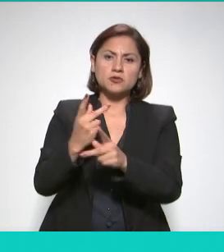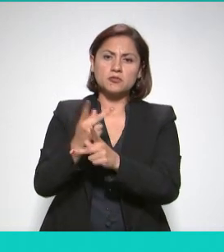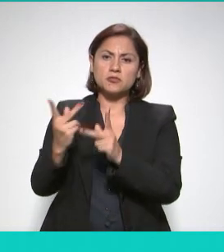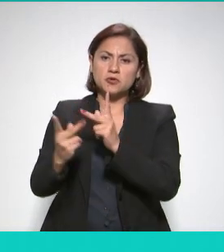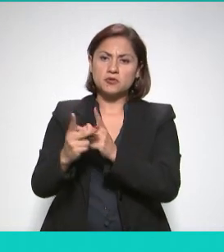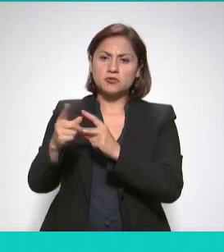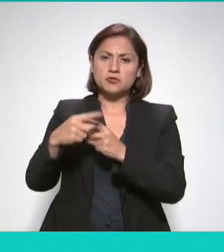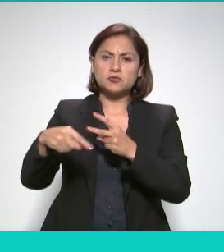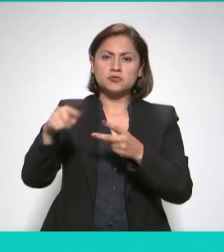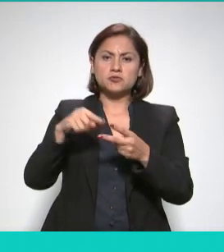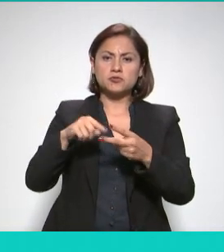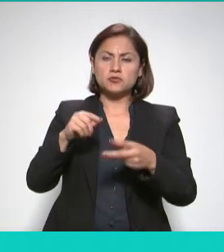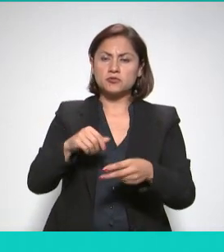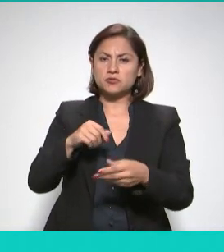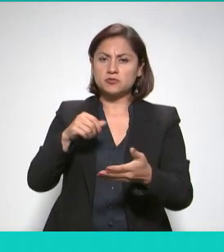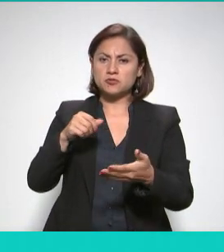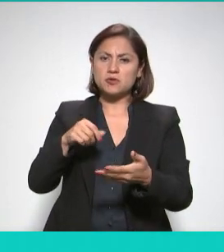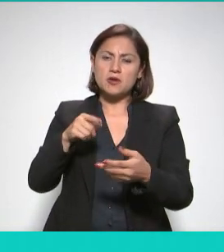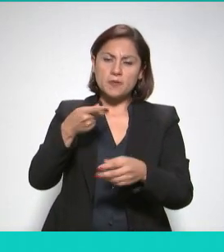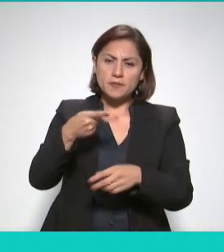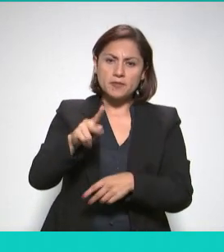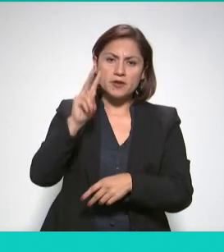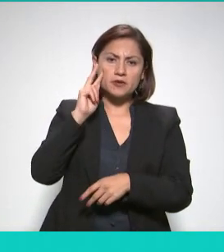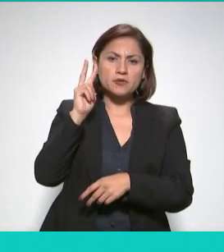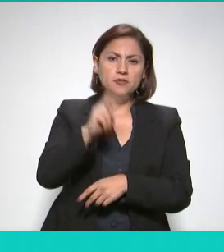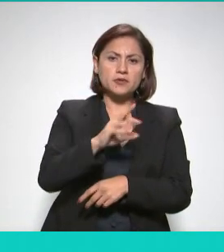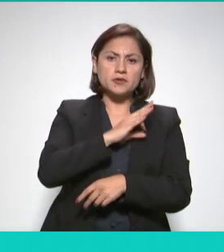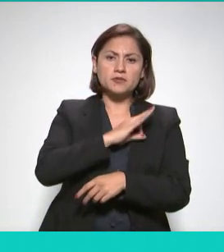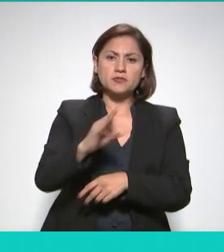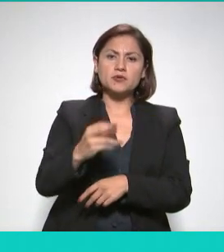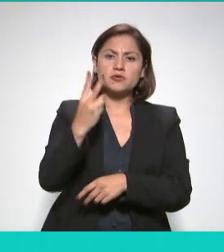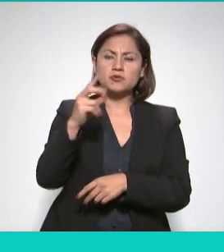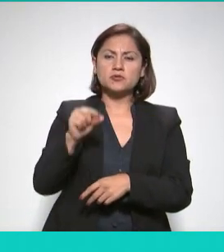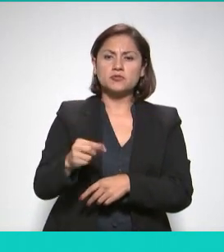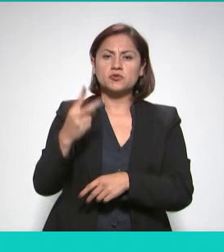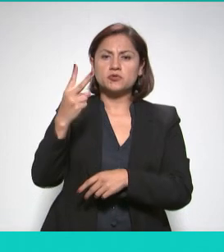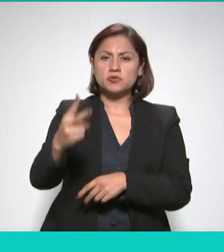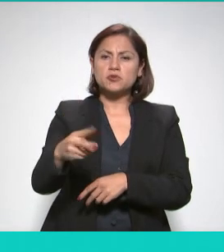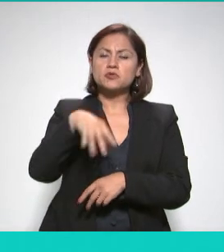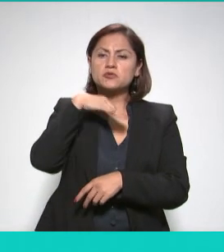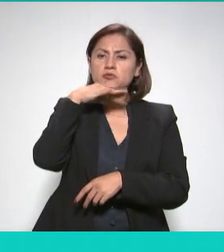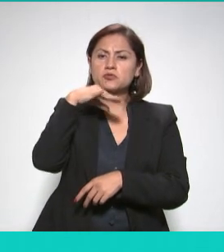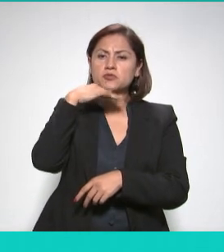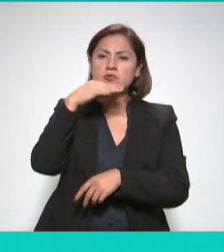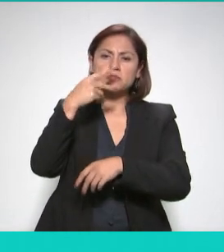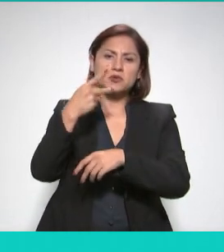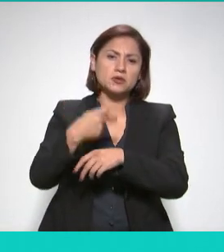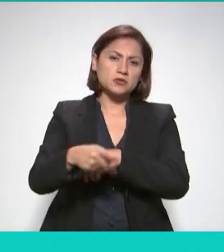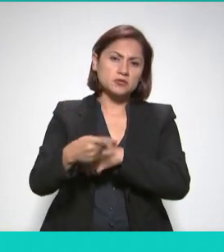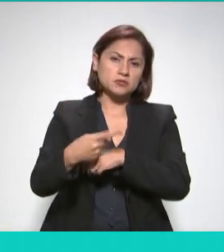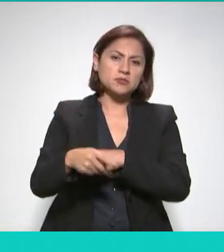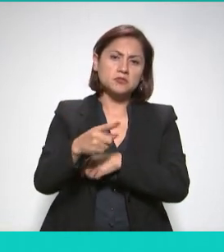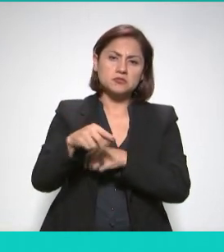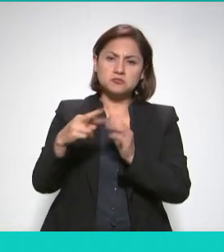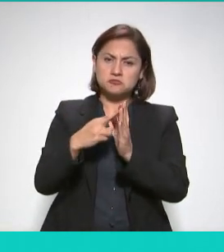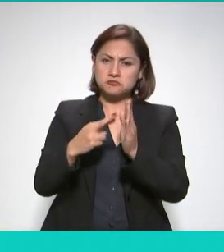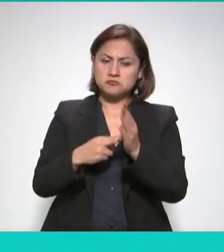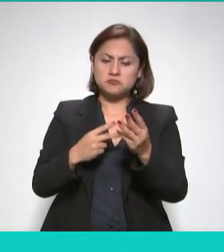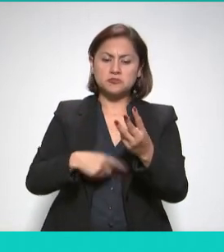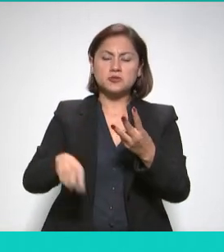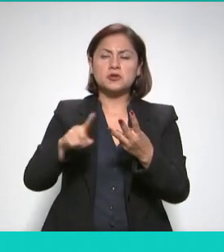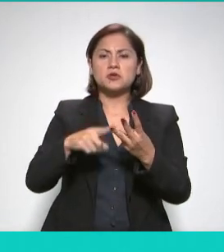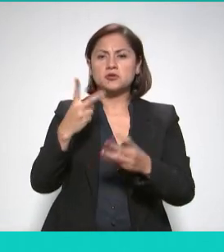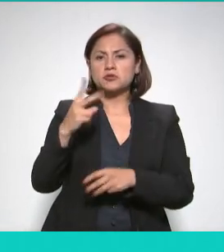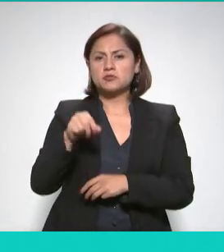acceso a los apartados 2.2, contaminantes atmosféricos normados, 2.3, emisiones anuales,